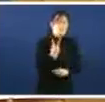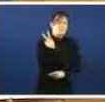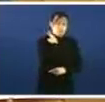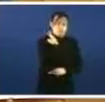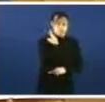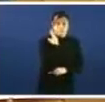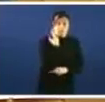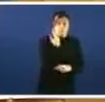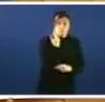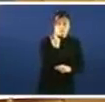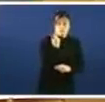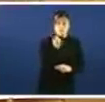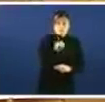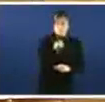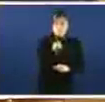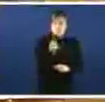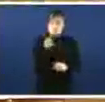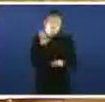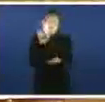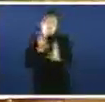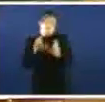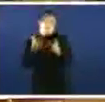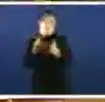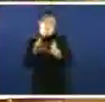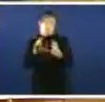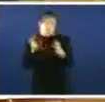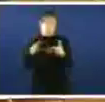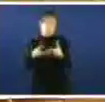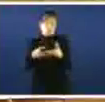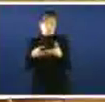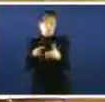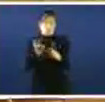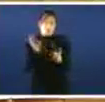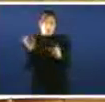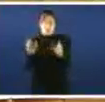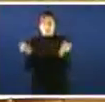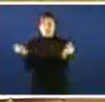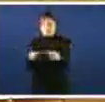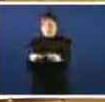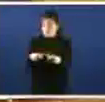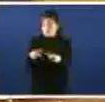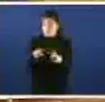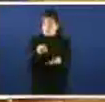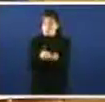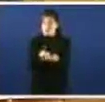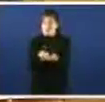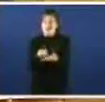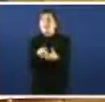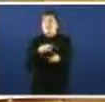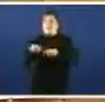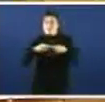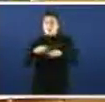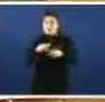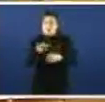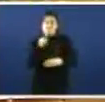unha compañía de reaseguros que operan en bolsa e que fa un investimento especulativo